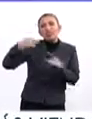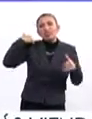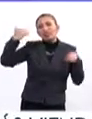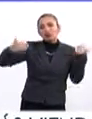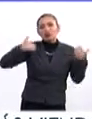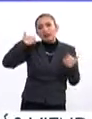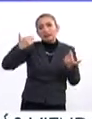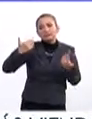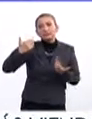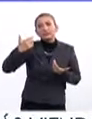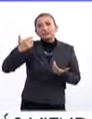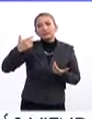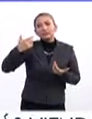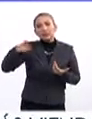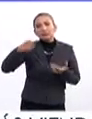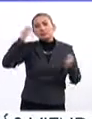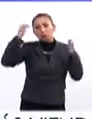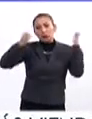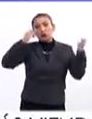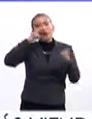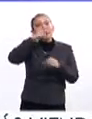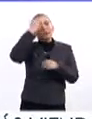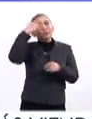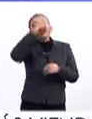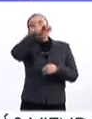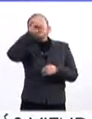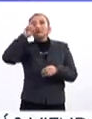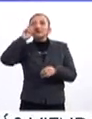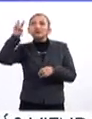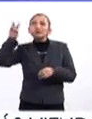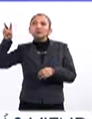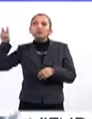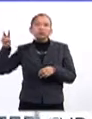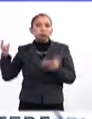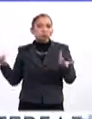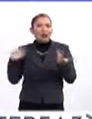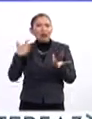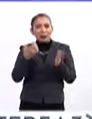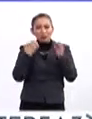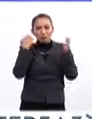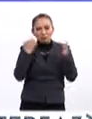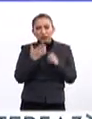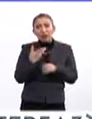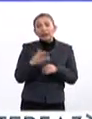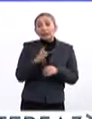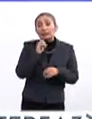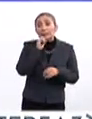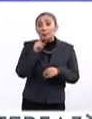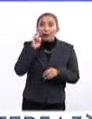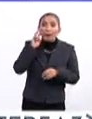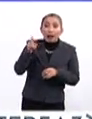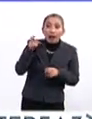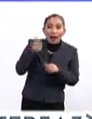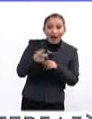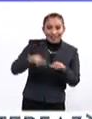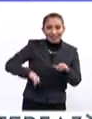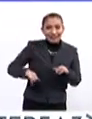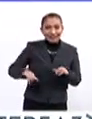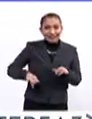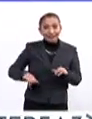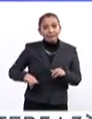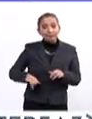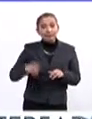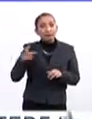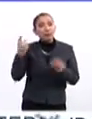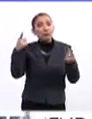disfrutar lo que es la exposición, el recorrido de esta muestra, y también van a encontrar algo muy interesante,